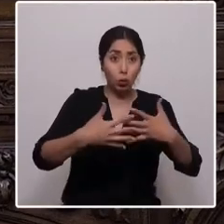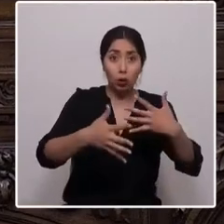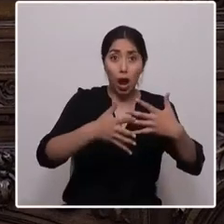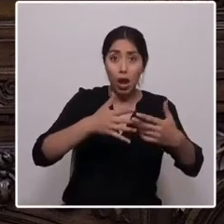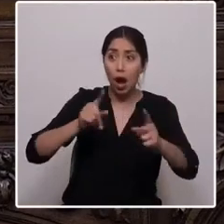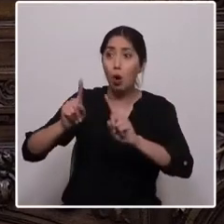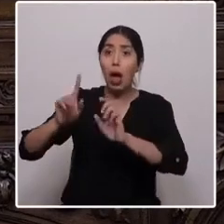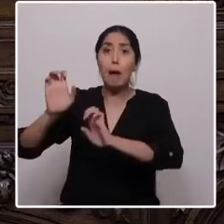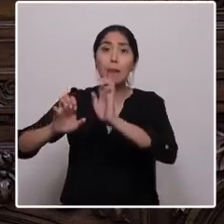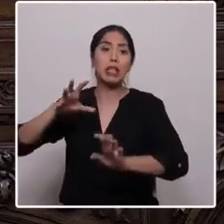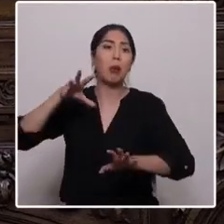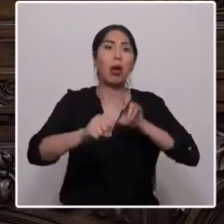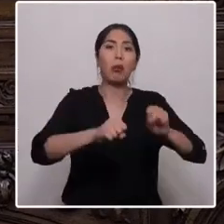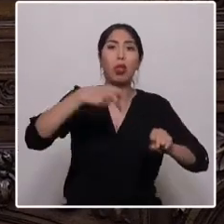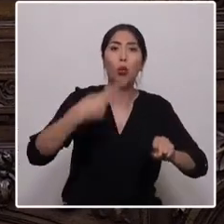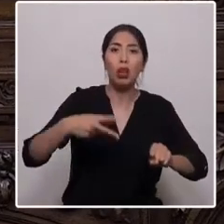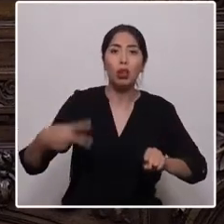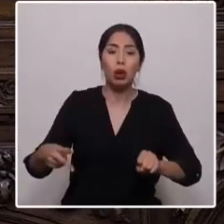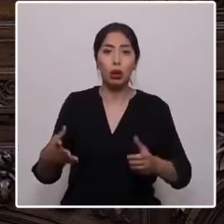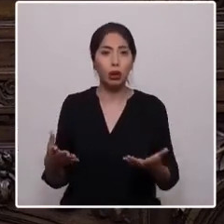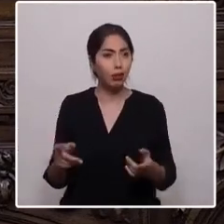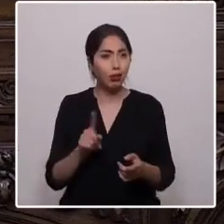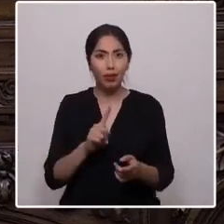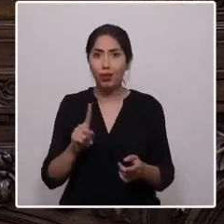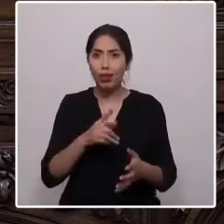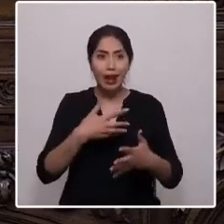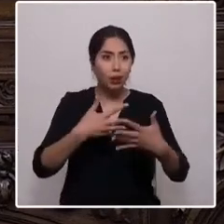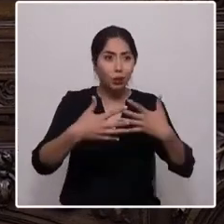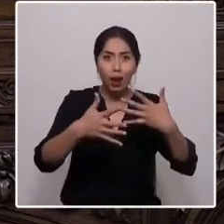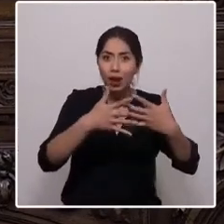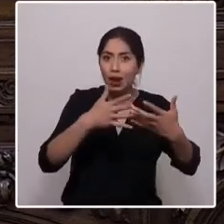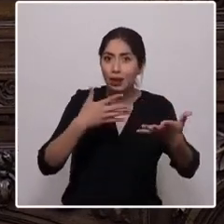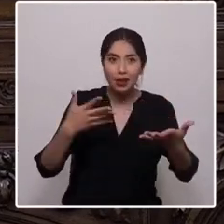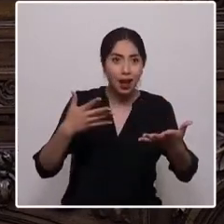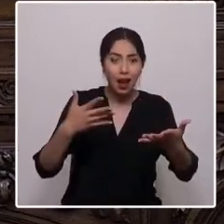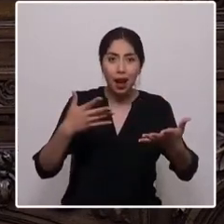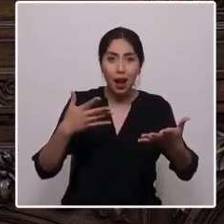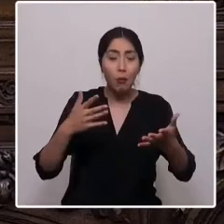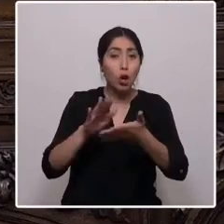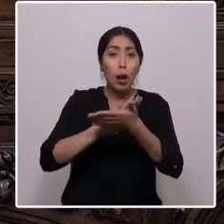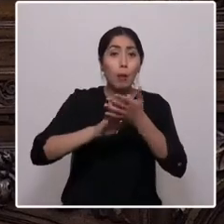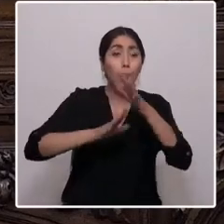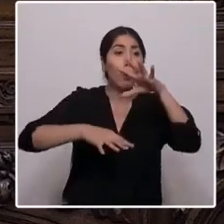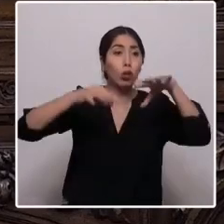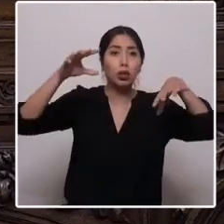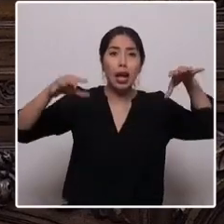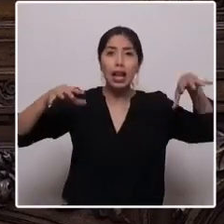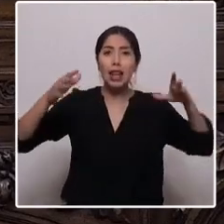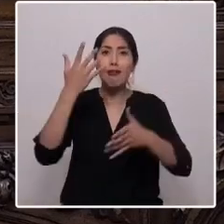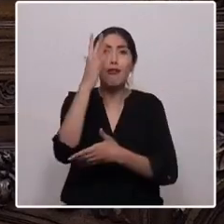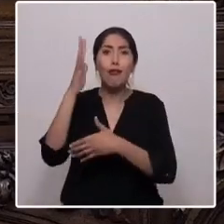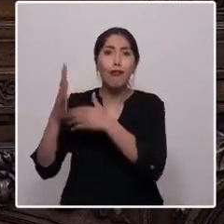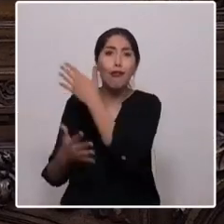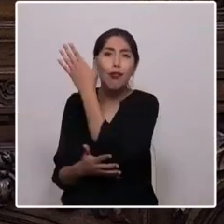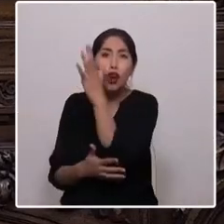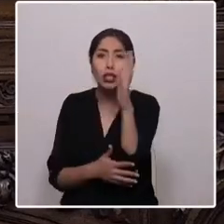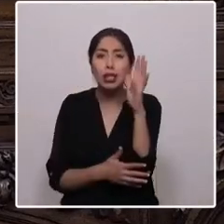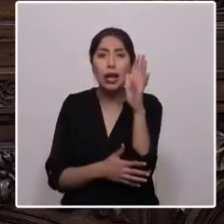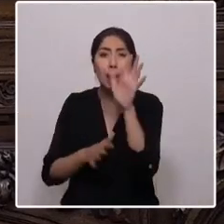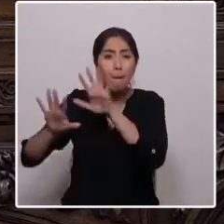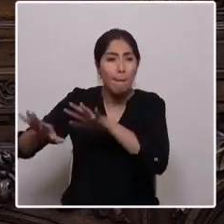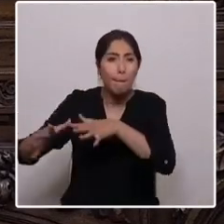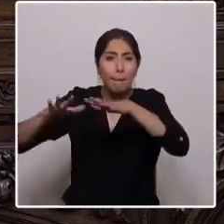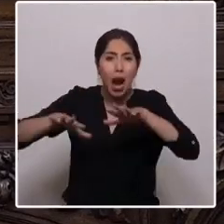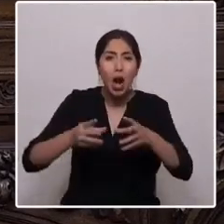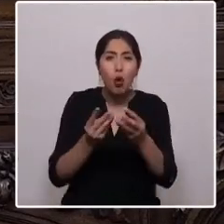comunes para todas y todos, como las montañas, los bosques, las mares, los humedales, los glaciares y,